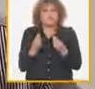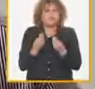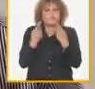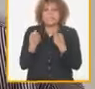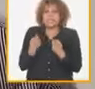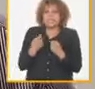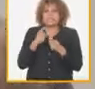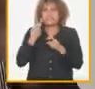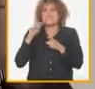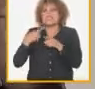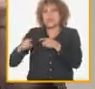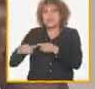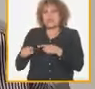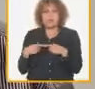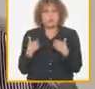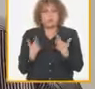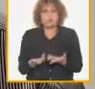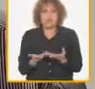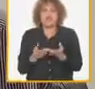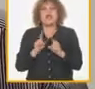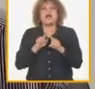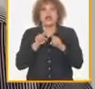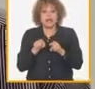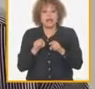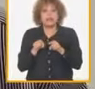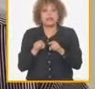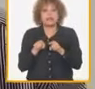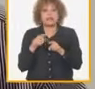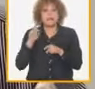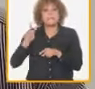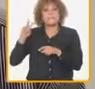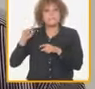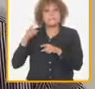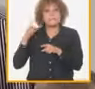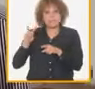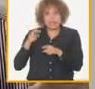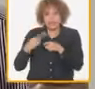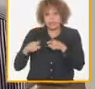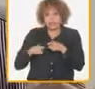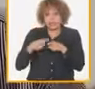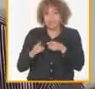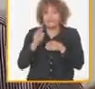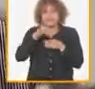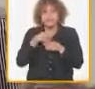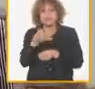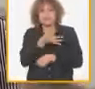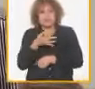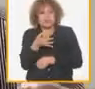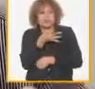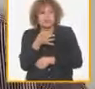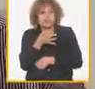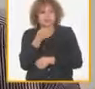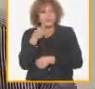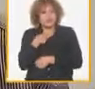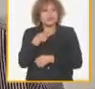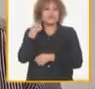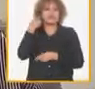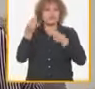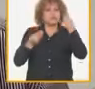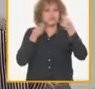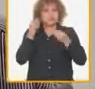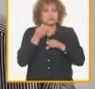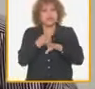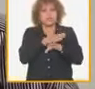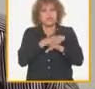de vianda lleva y esa cantidad de vianda que lleva en ese municipio y quiero yo y he logrado y he concientizado y lo he trabajado en